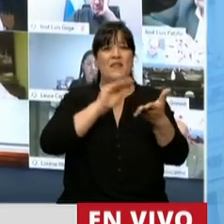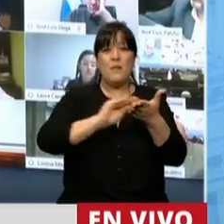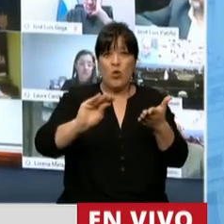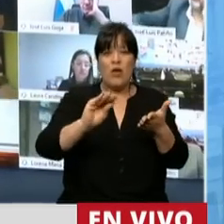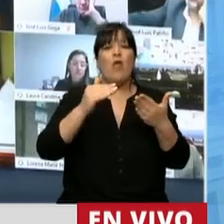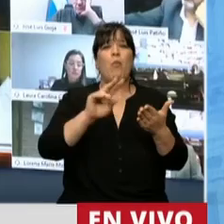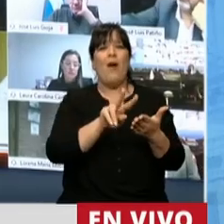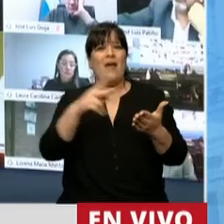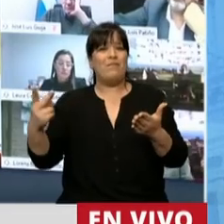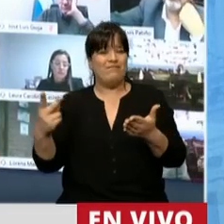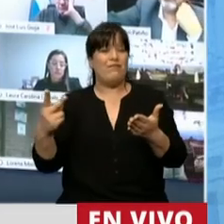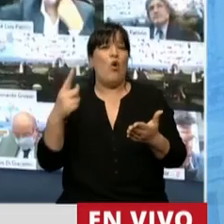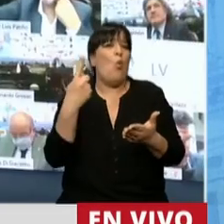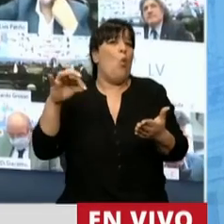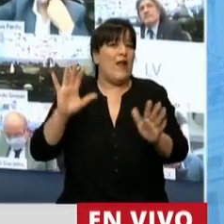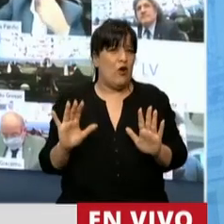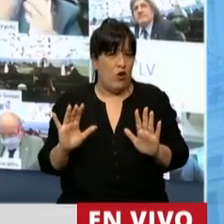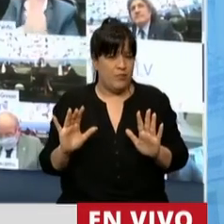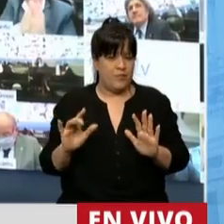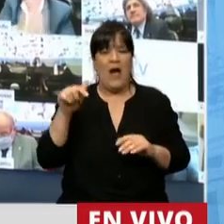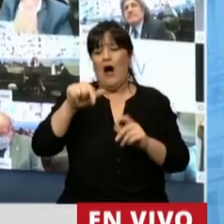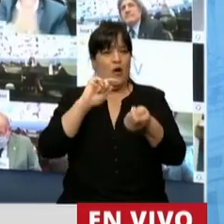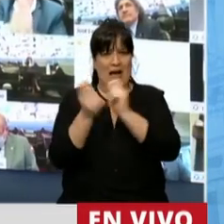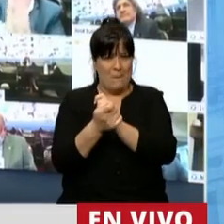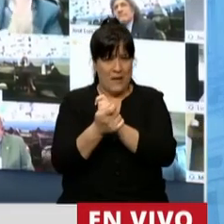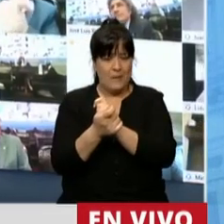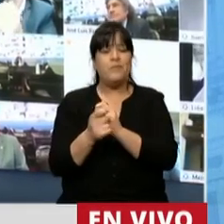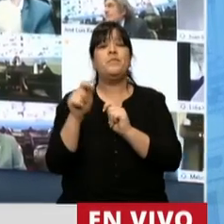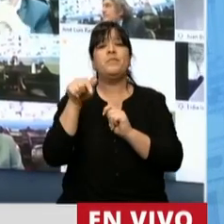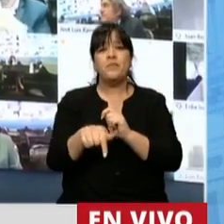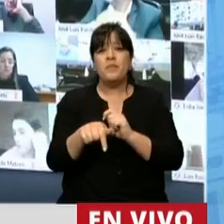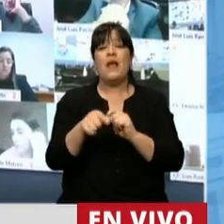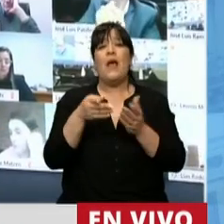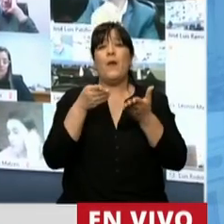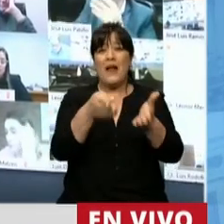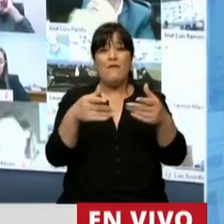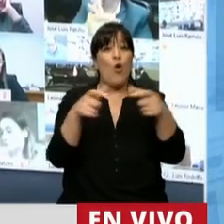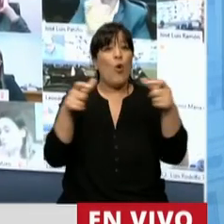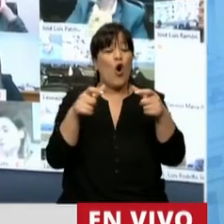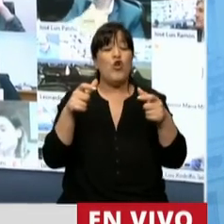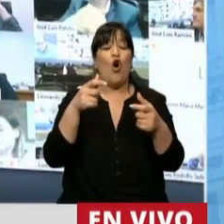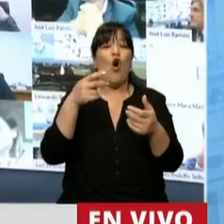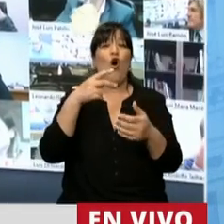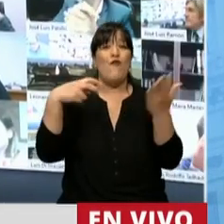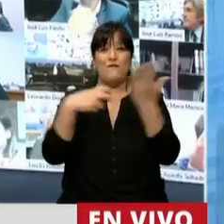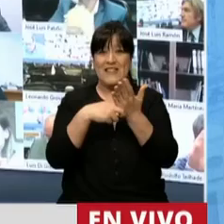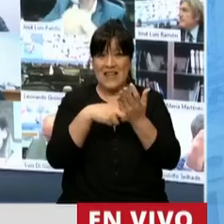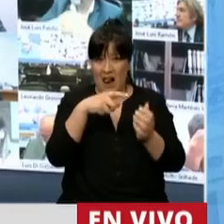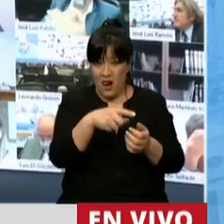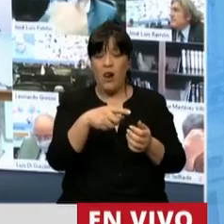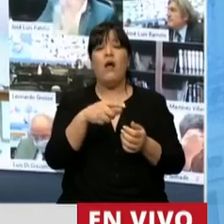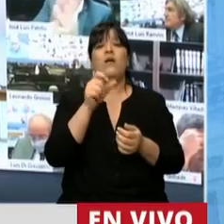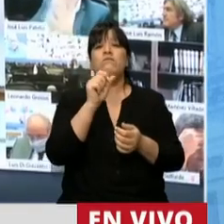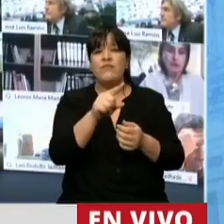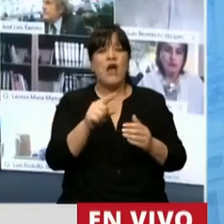transferible por única vez. Quiero que se tenga en cuenta que este beneficio del bono fiscal se aplica hasta